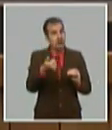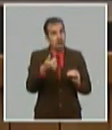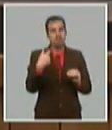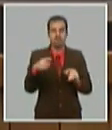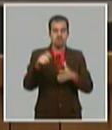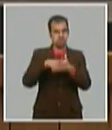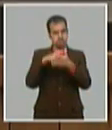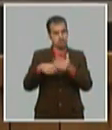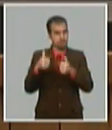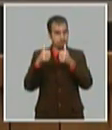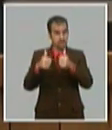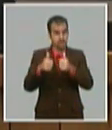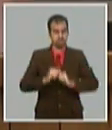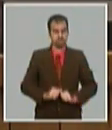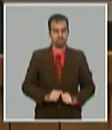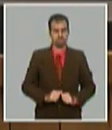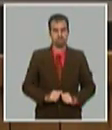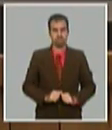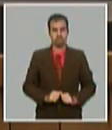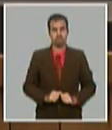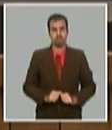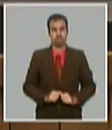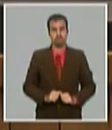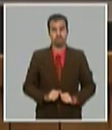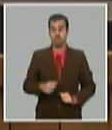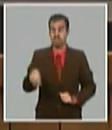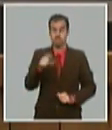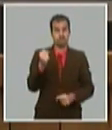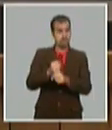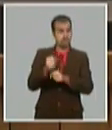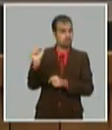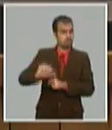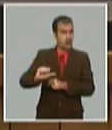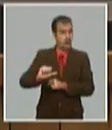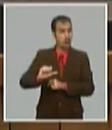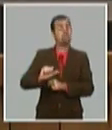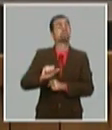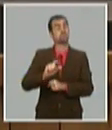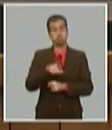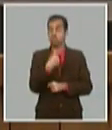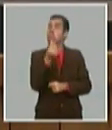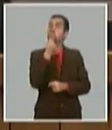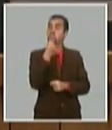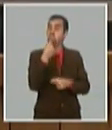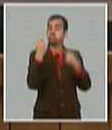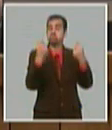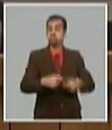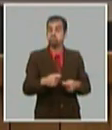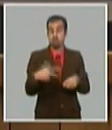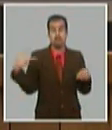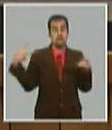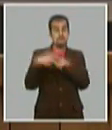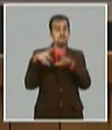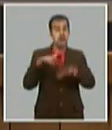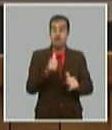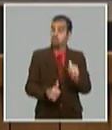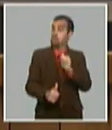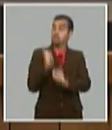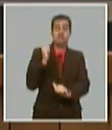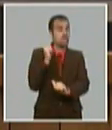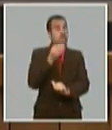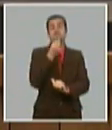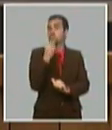y no nos genere distorsiones que nos obligue entonces a tomar determinadas decisiones parar las cosas virarlas para atrás